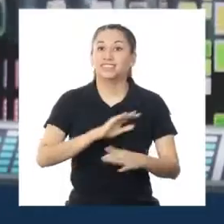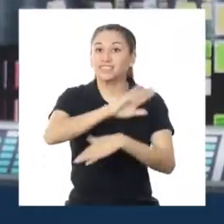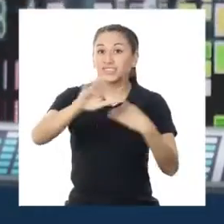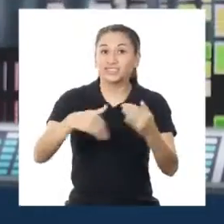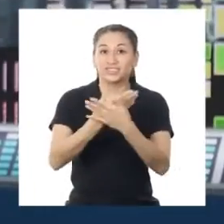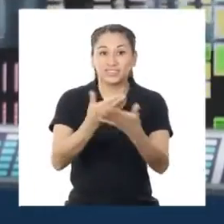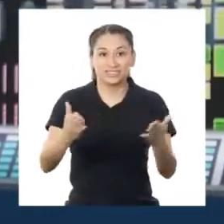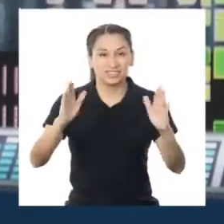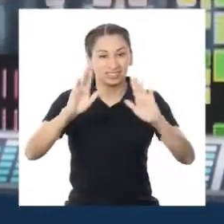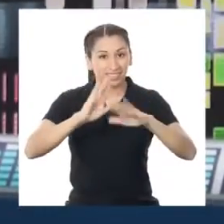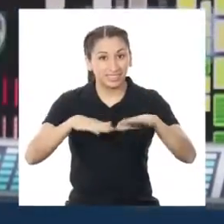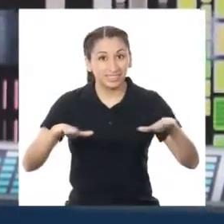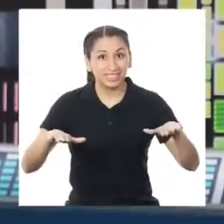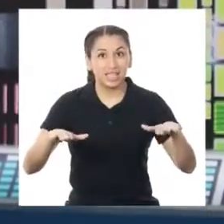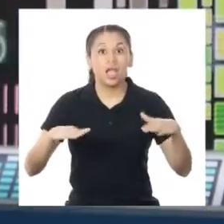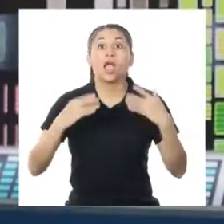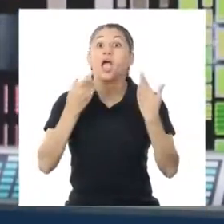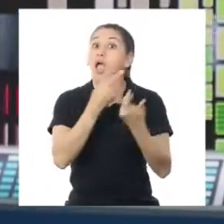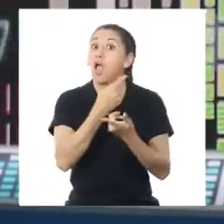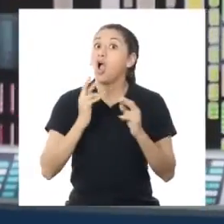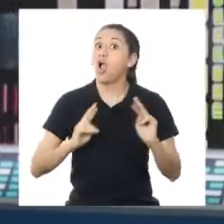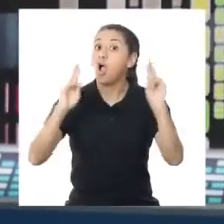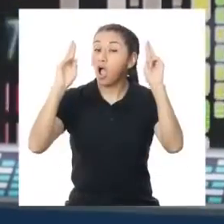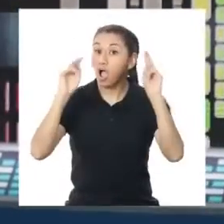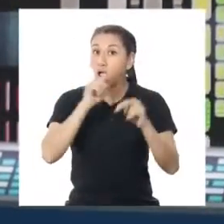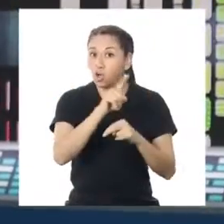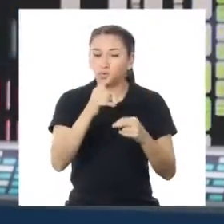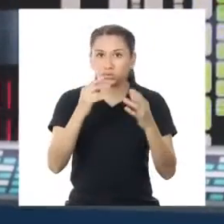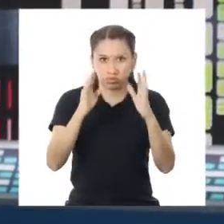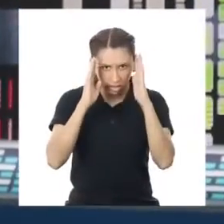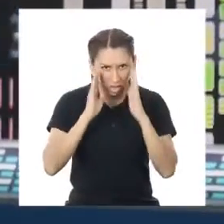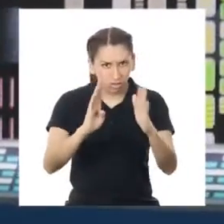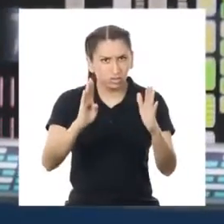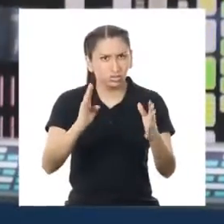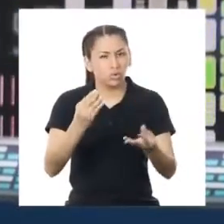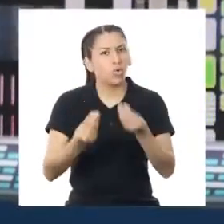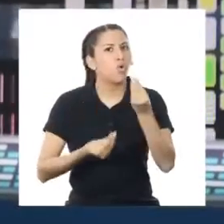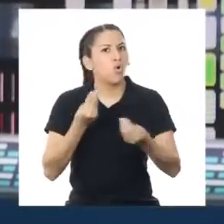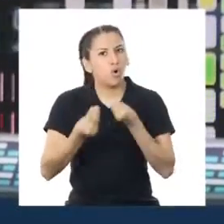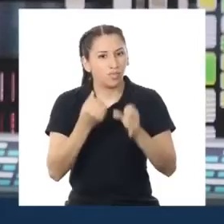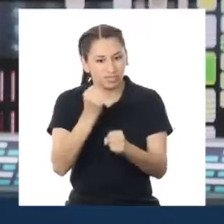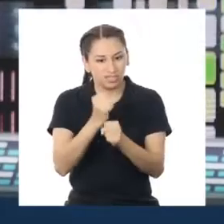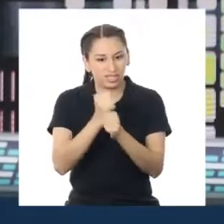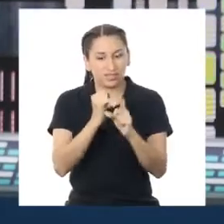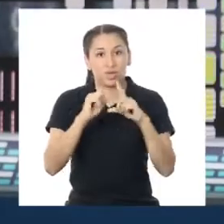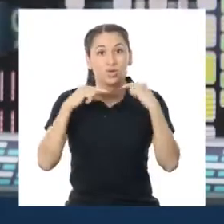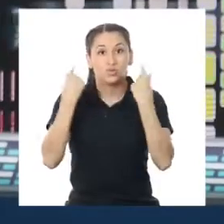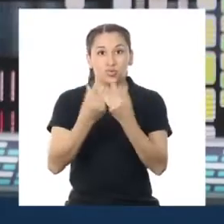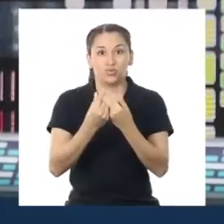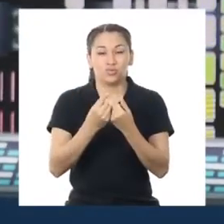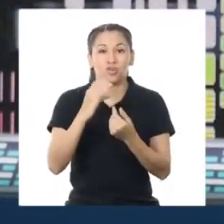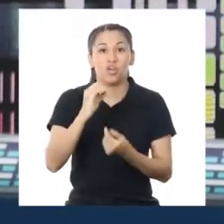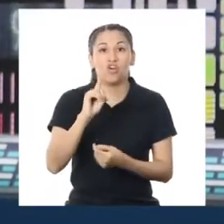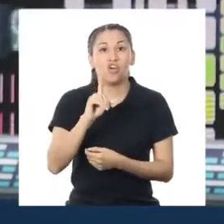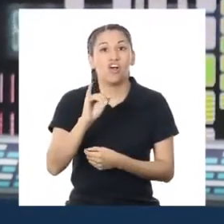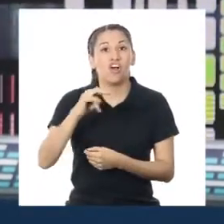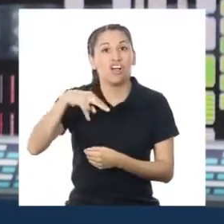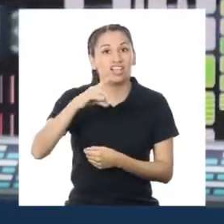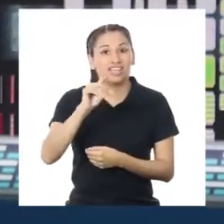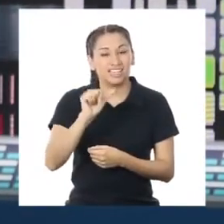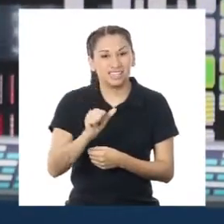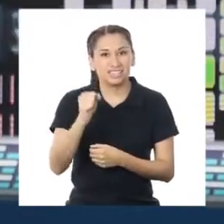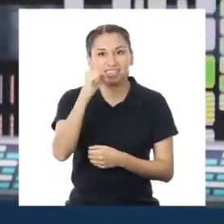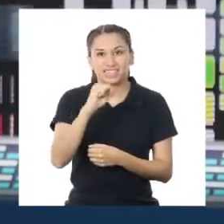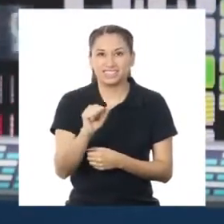Chicas y chicos, espero que hayan prestado atención de cómo trabajaron en equipo o Linda y Sandro